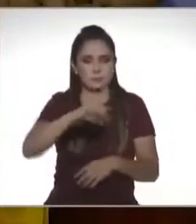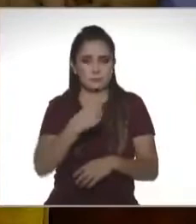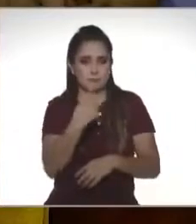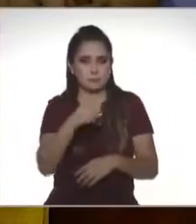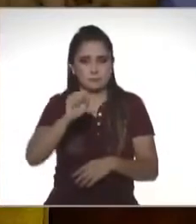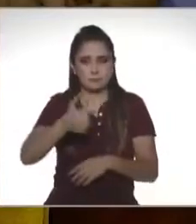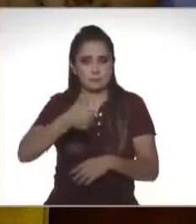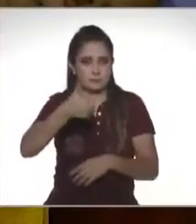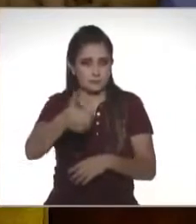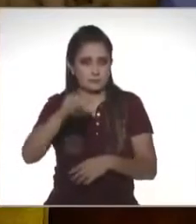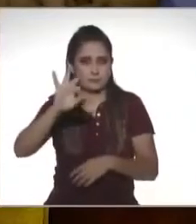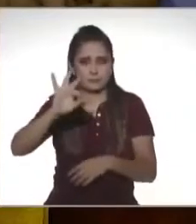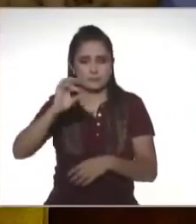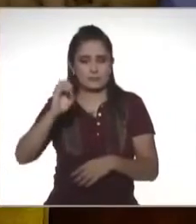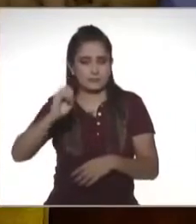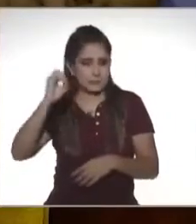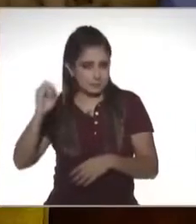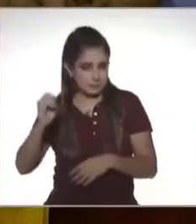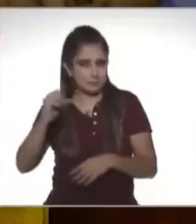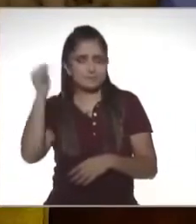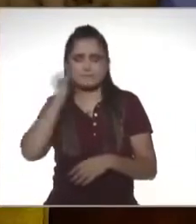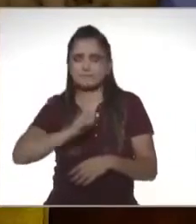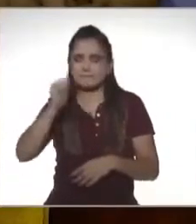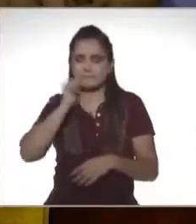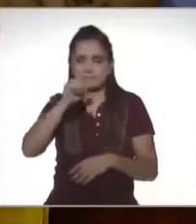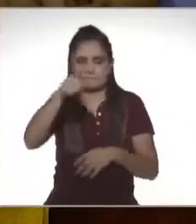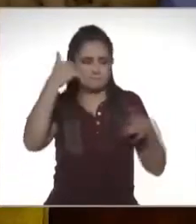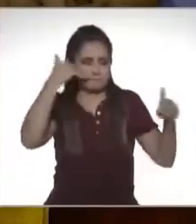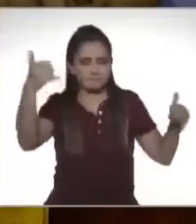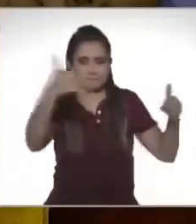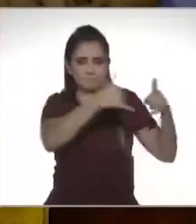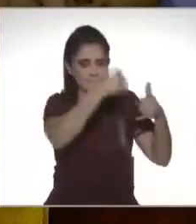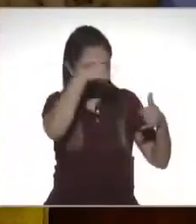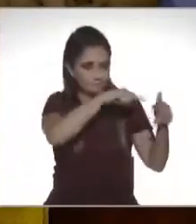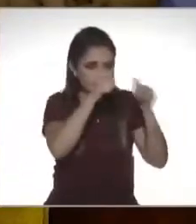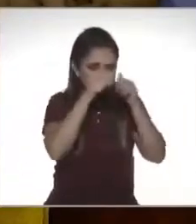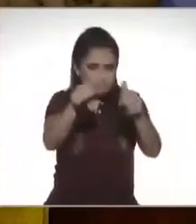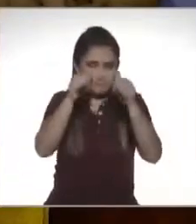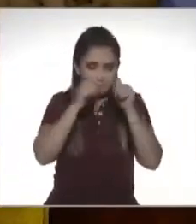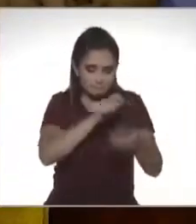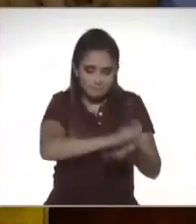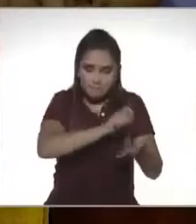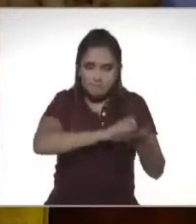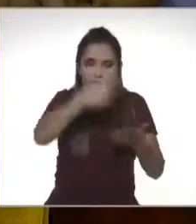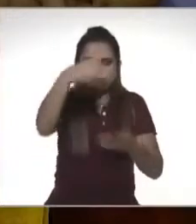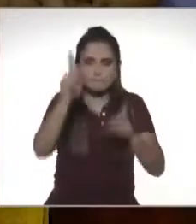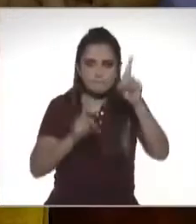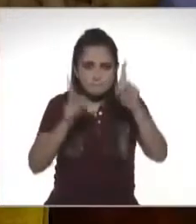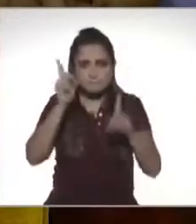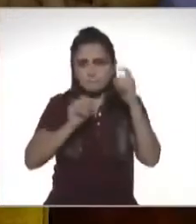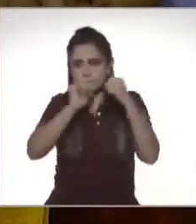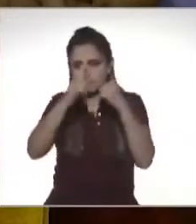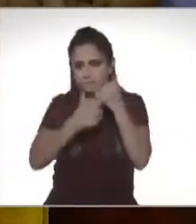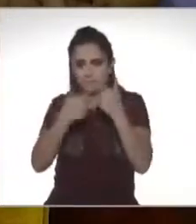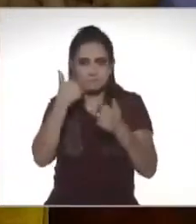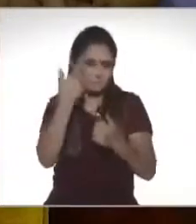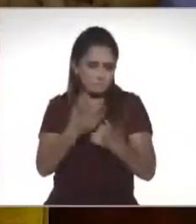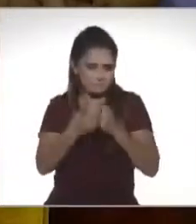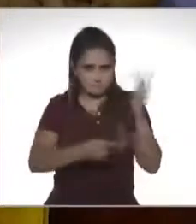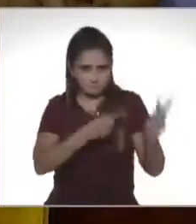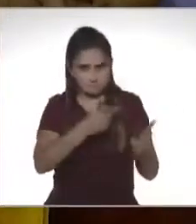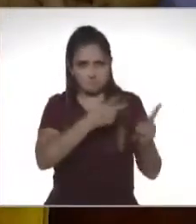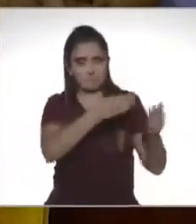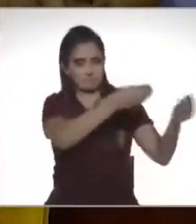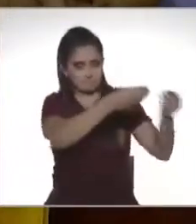-66-400, siempre el centro de contacto con la audiencia, listos para atender a sus llamadas y compartirnoslas también